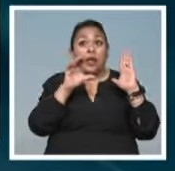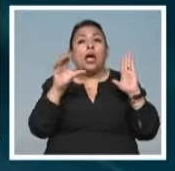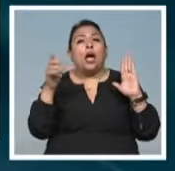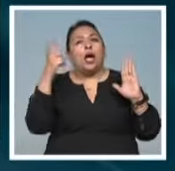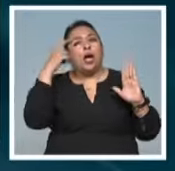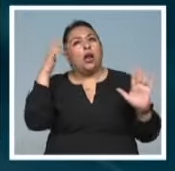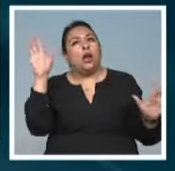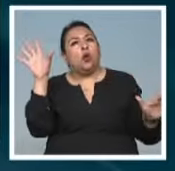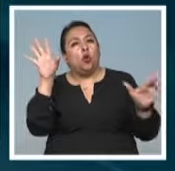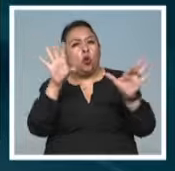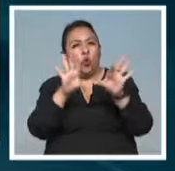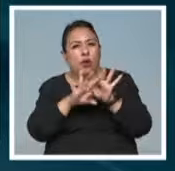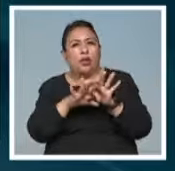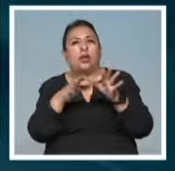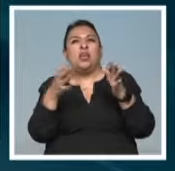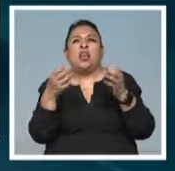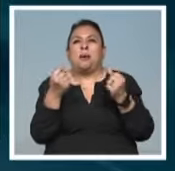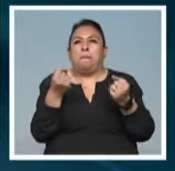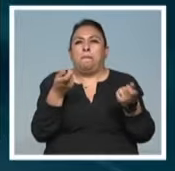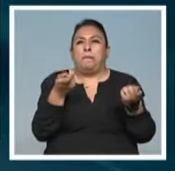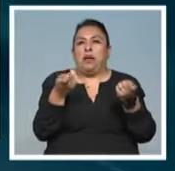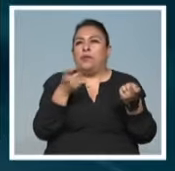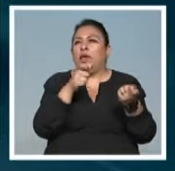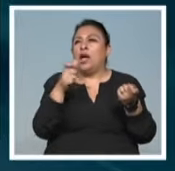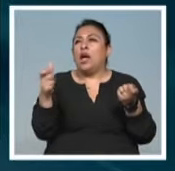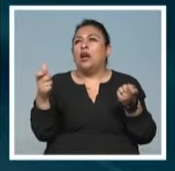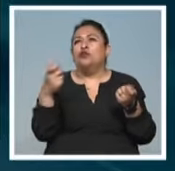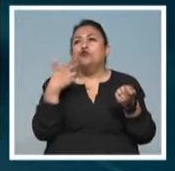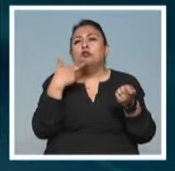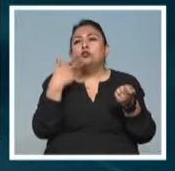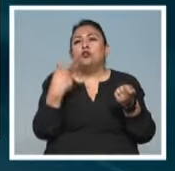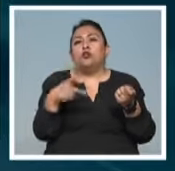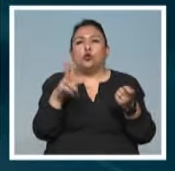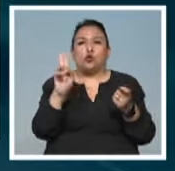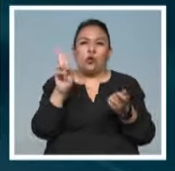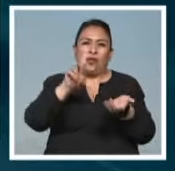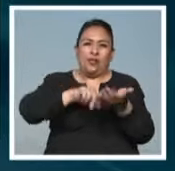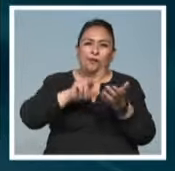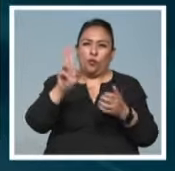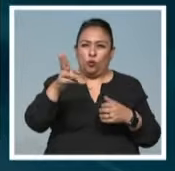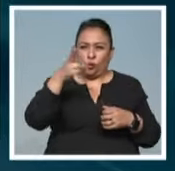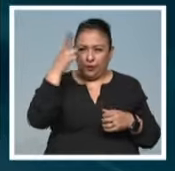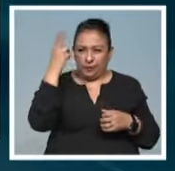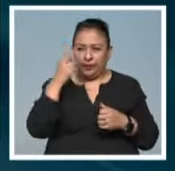lógica o por lo menos dominante del acervo patrimonial de la universidad.